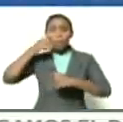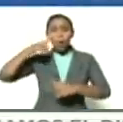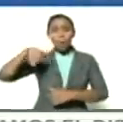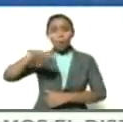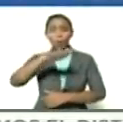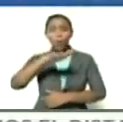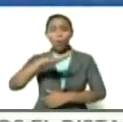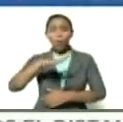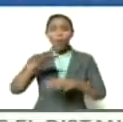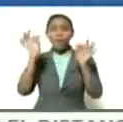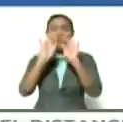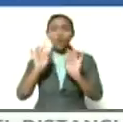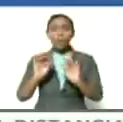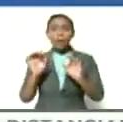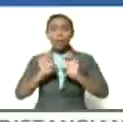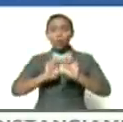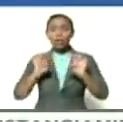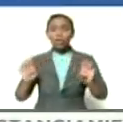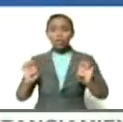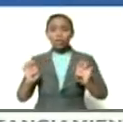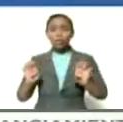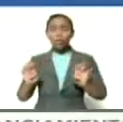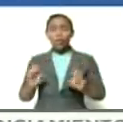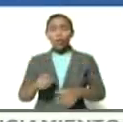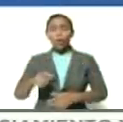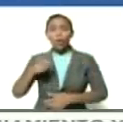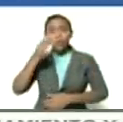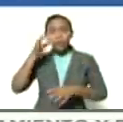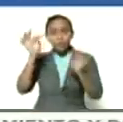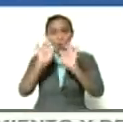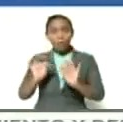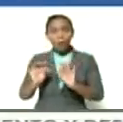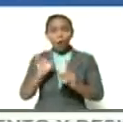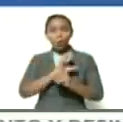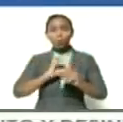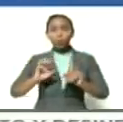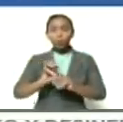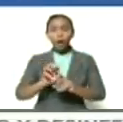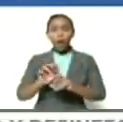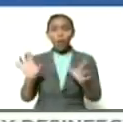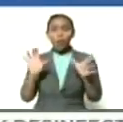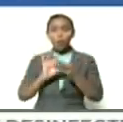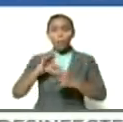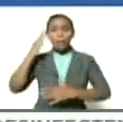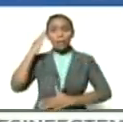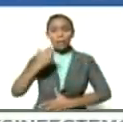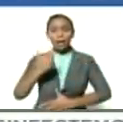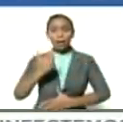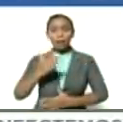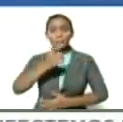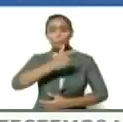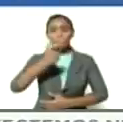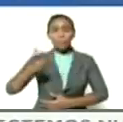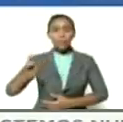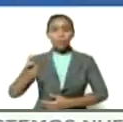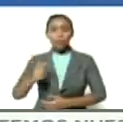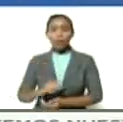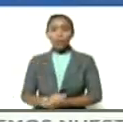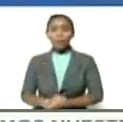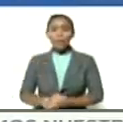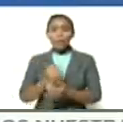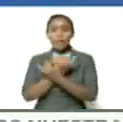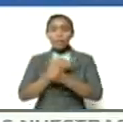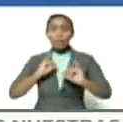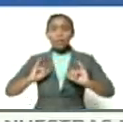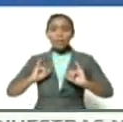modelo educativo modelo cultural unión cívico-militar independencia